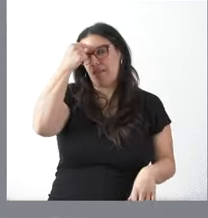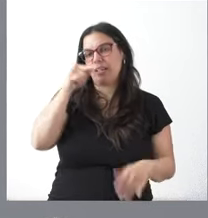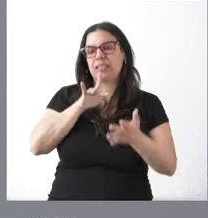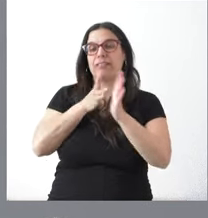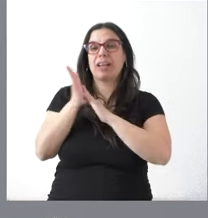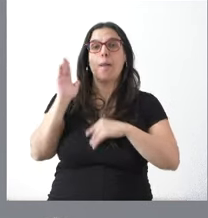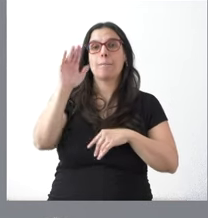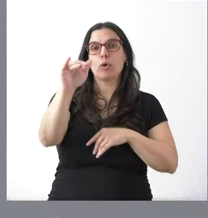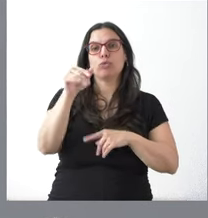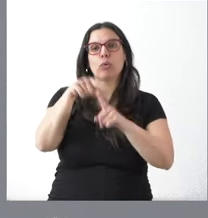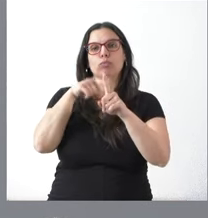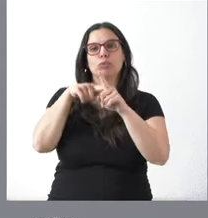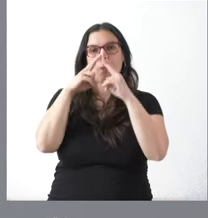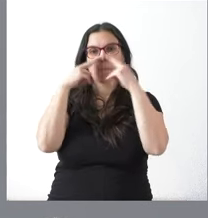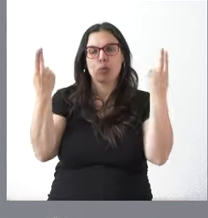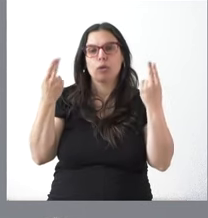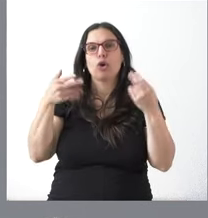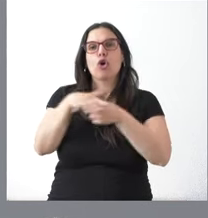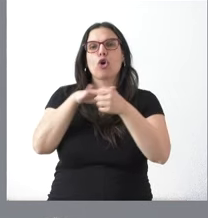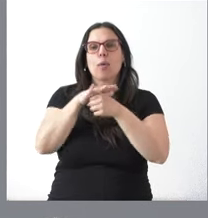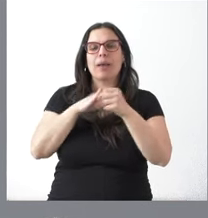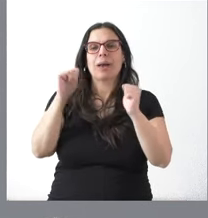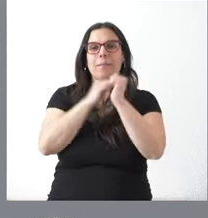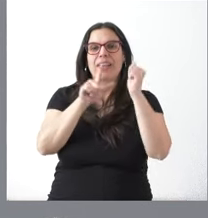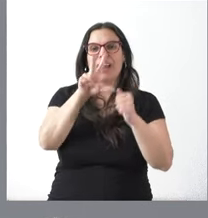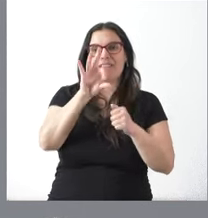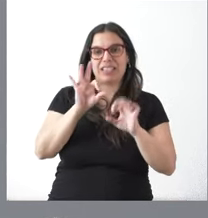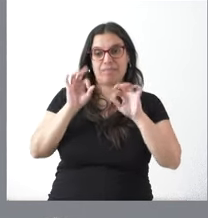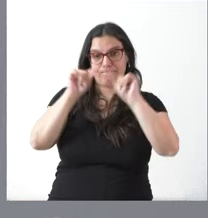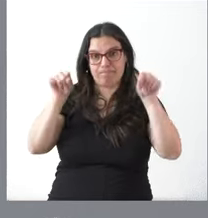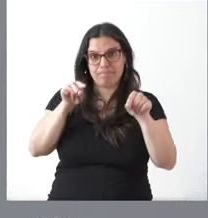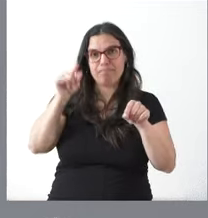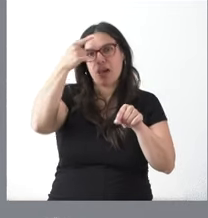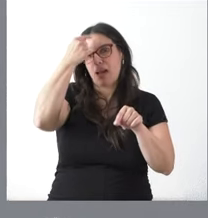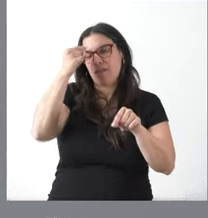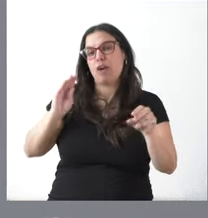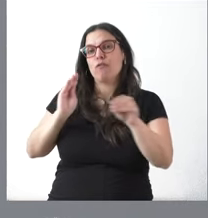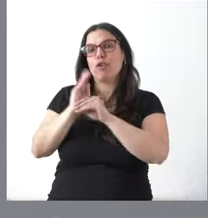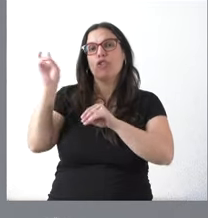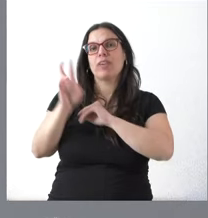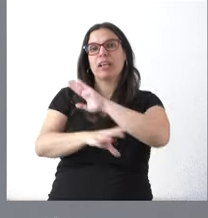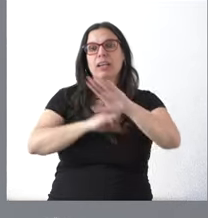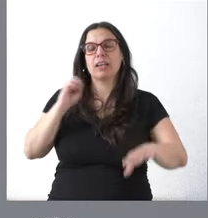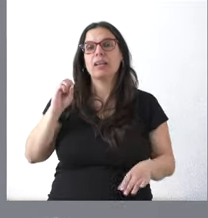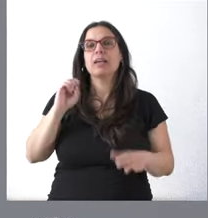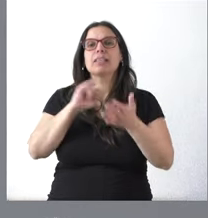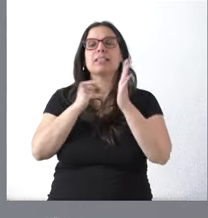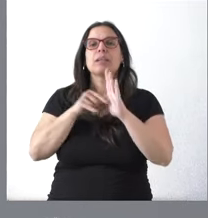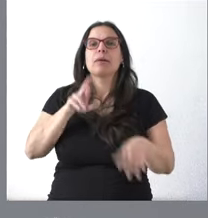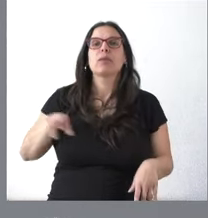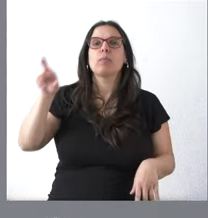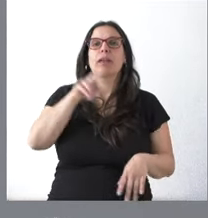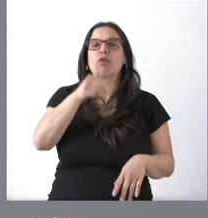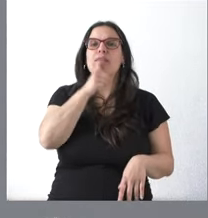utilidad pública en las comarcas de Piedralaves, en Ávila, y se financian con fondos procedentes del mecanismo de recuperación y